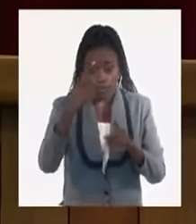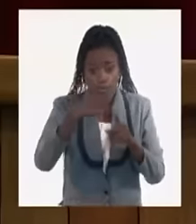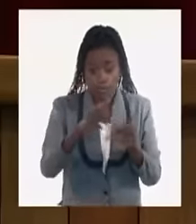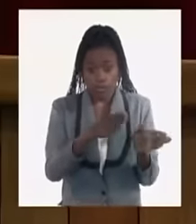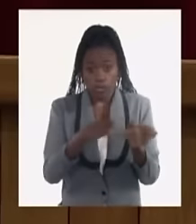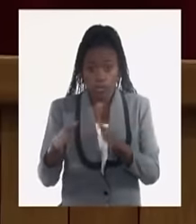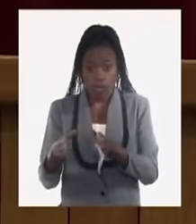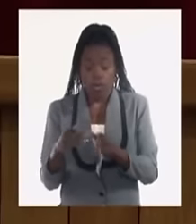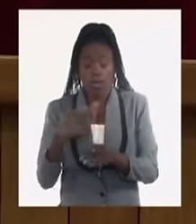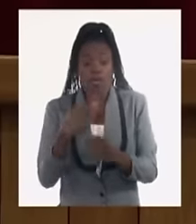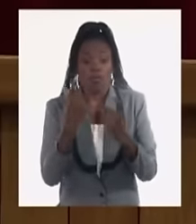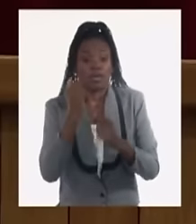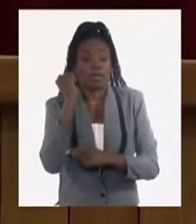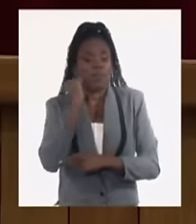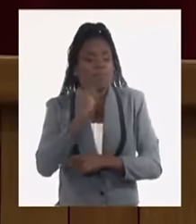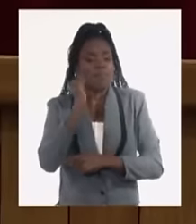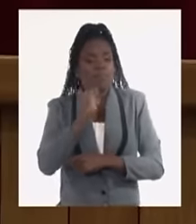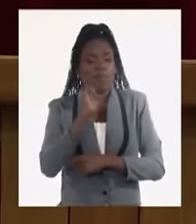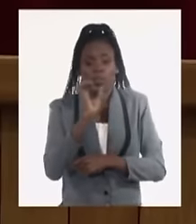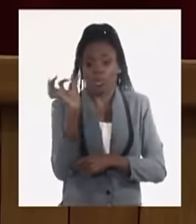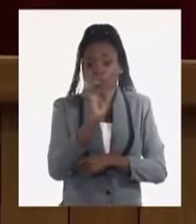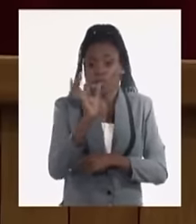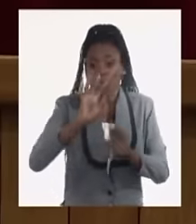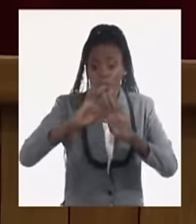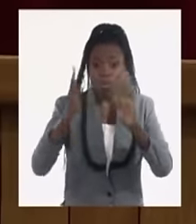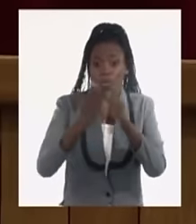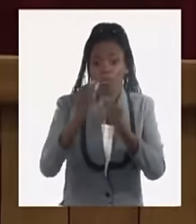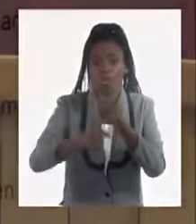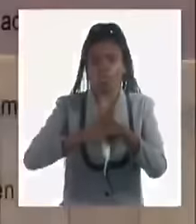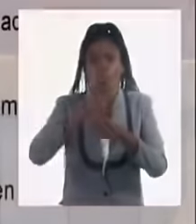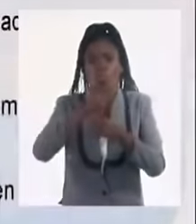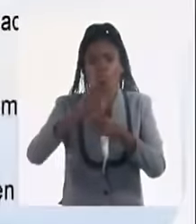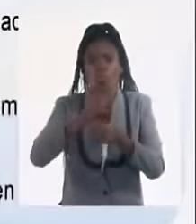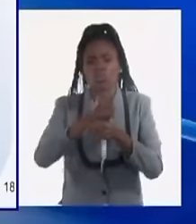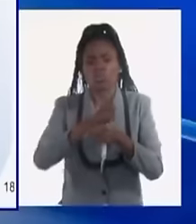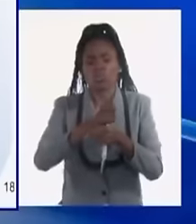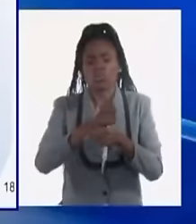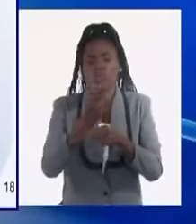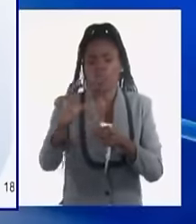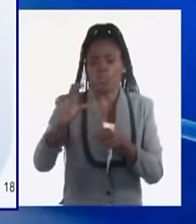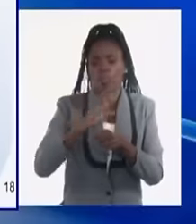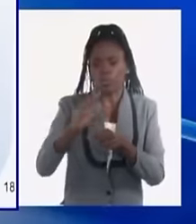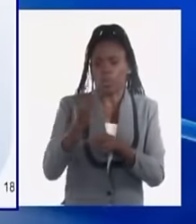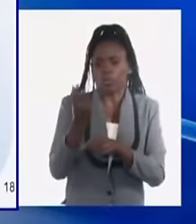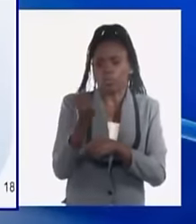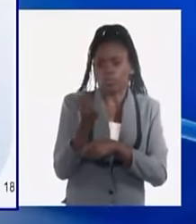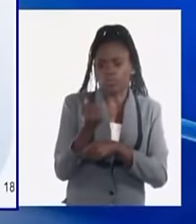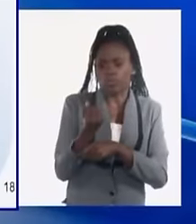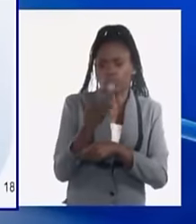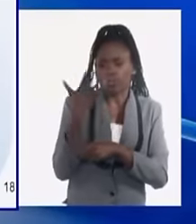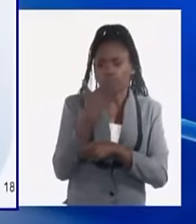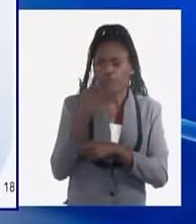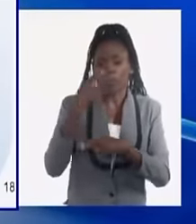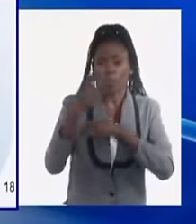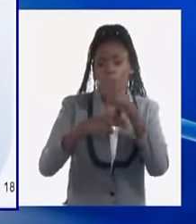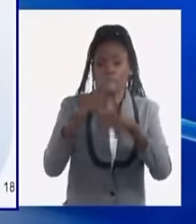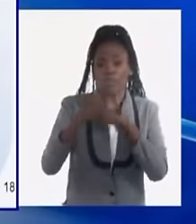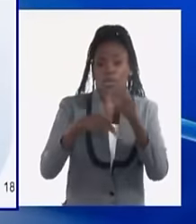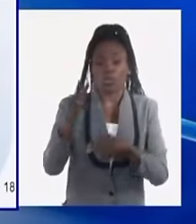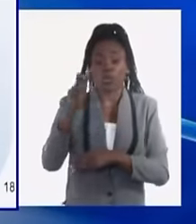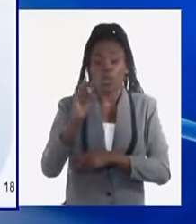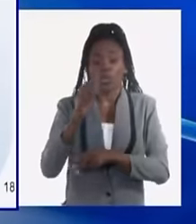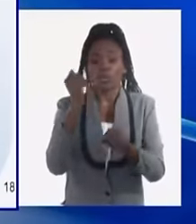resulta insuficiente y no se generaliza el uso de los medios de pago del sistema financiero para la realización de las